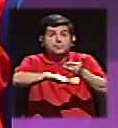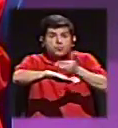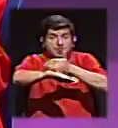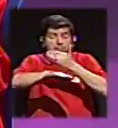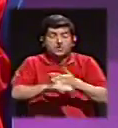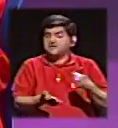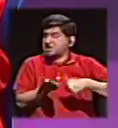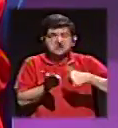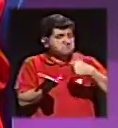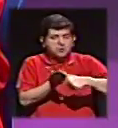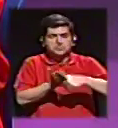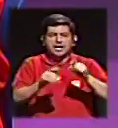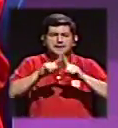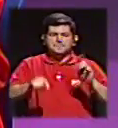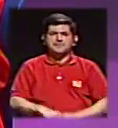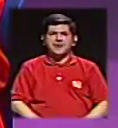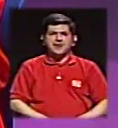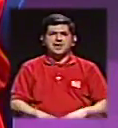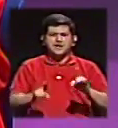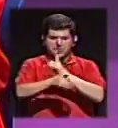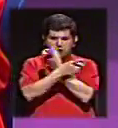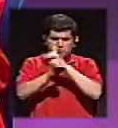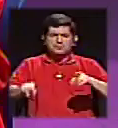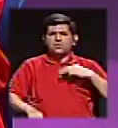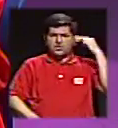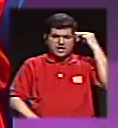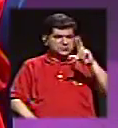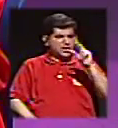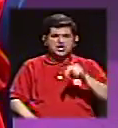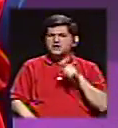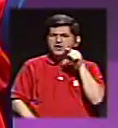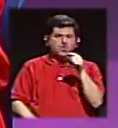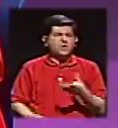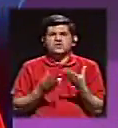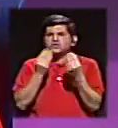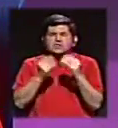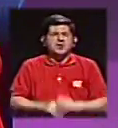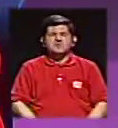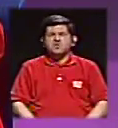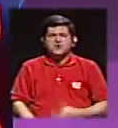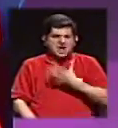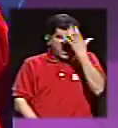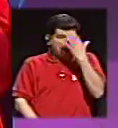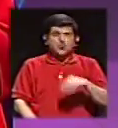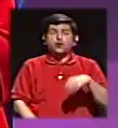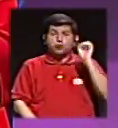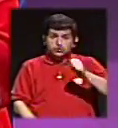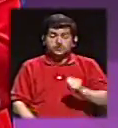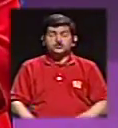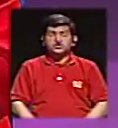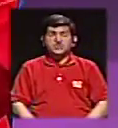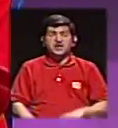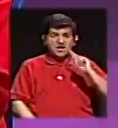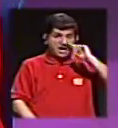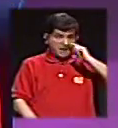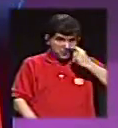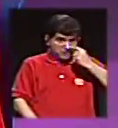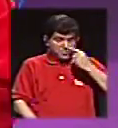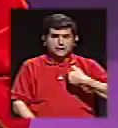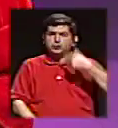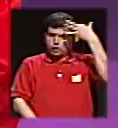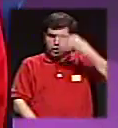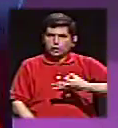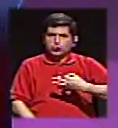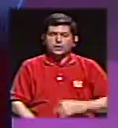abstención. Pero las democracias maduras como la nuestra no deben temer al malestar ni a la crítica, sino a la indiferencia y al tedio. Y yo creo, Marlon, que